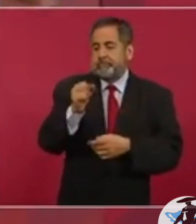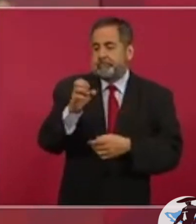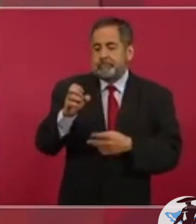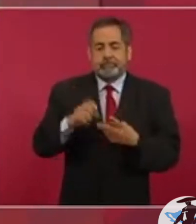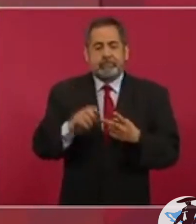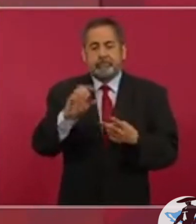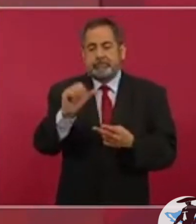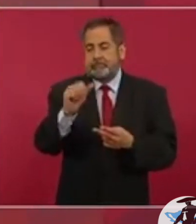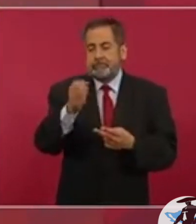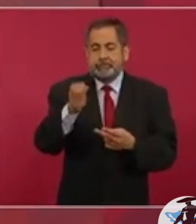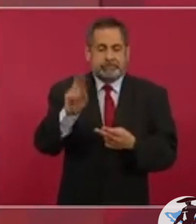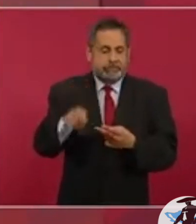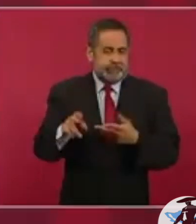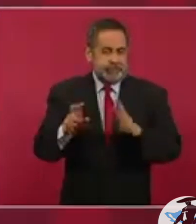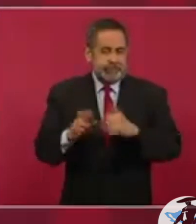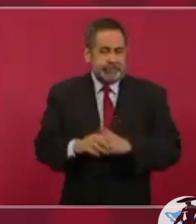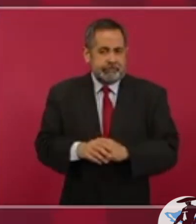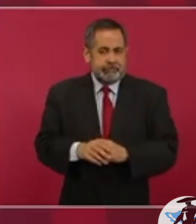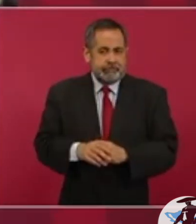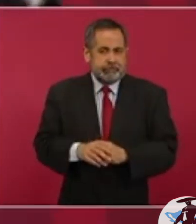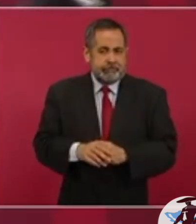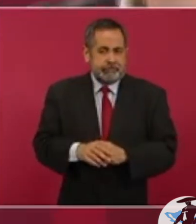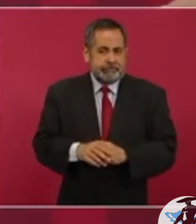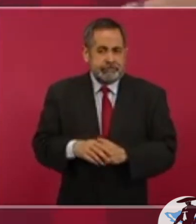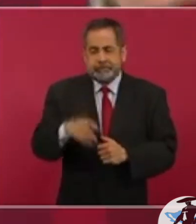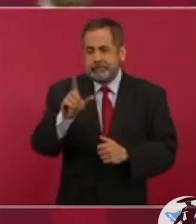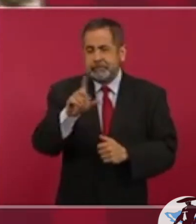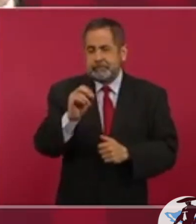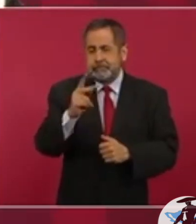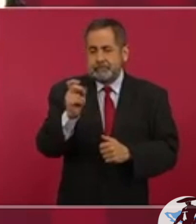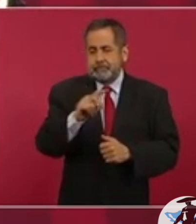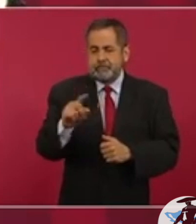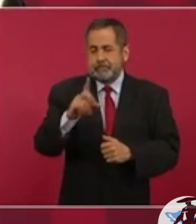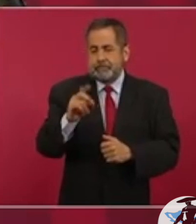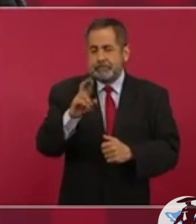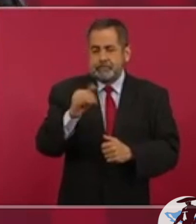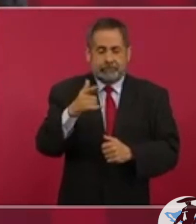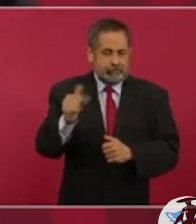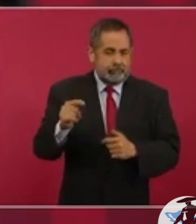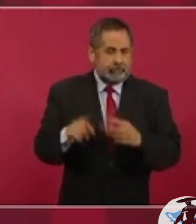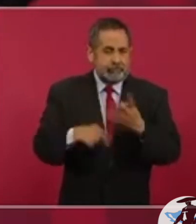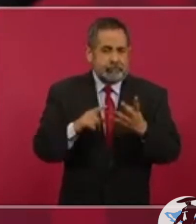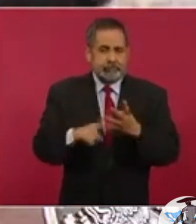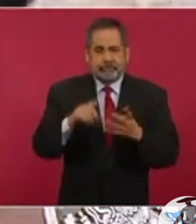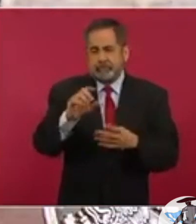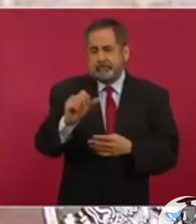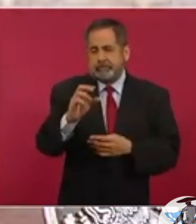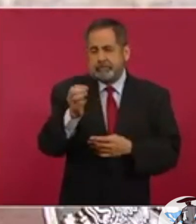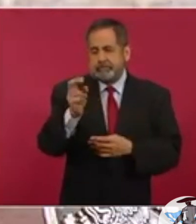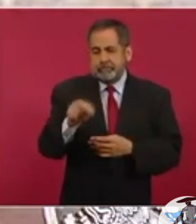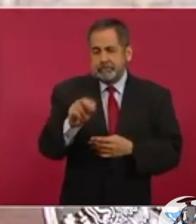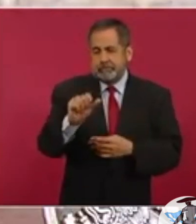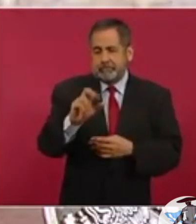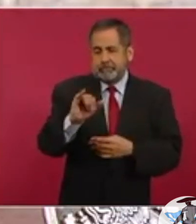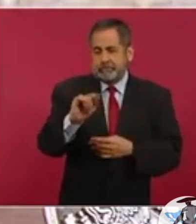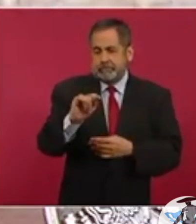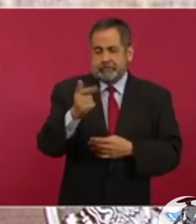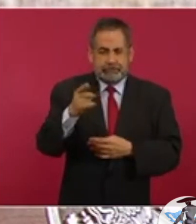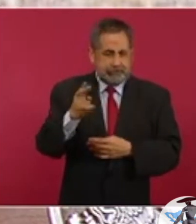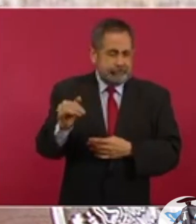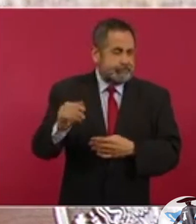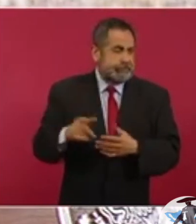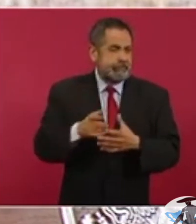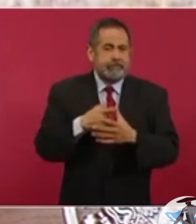que Aguilar Camín, que López Dóriga, que Carmen Aristegui, que